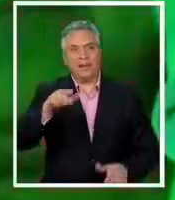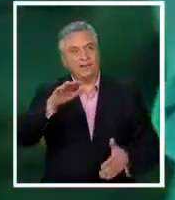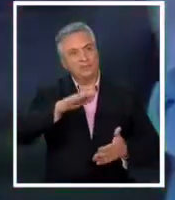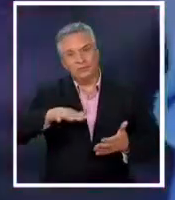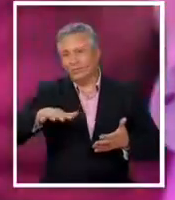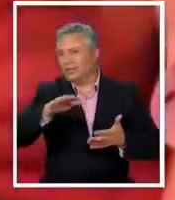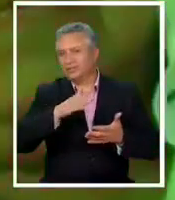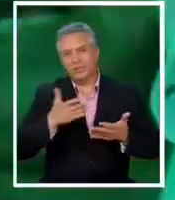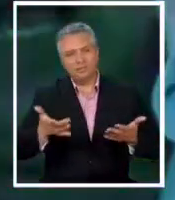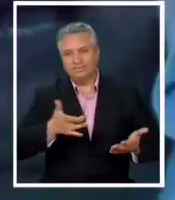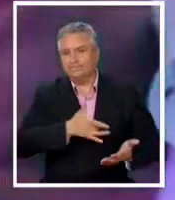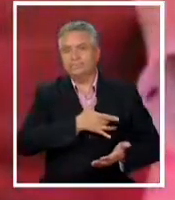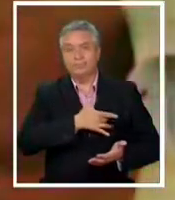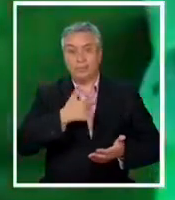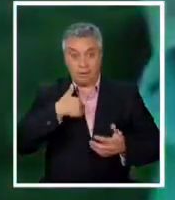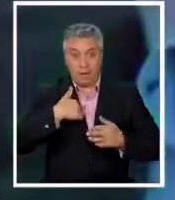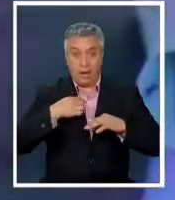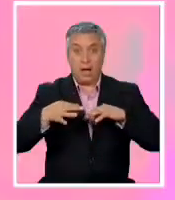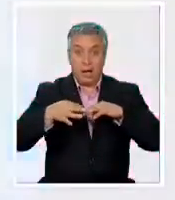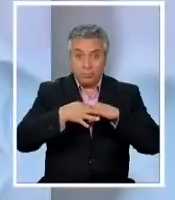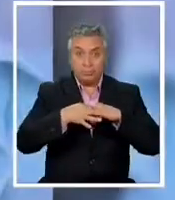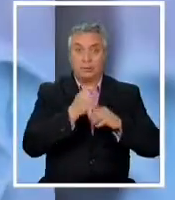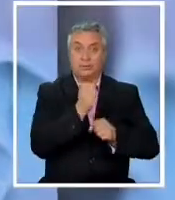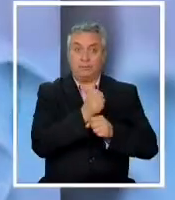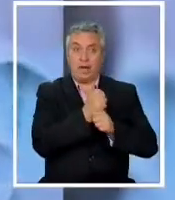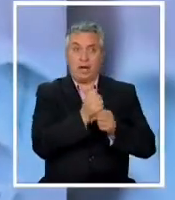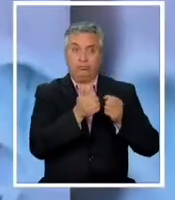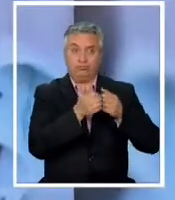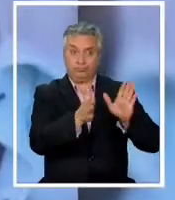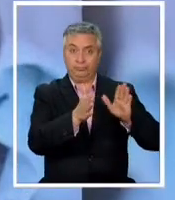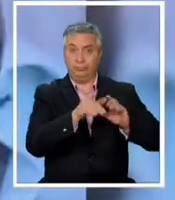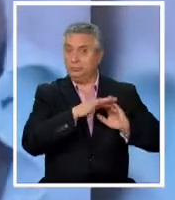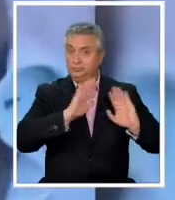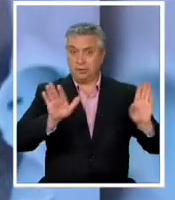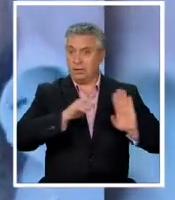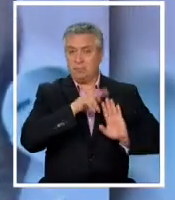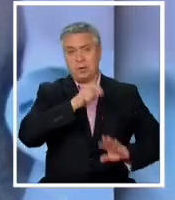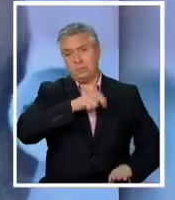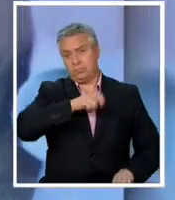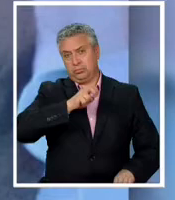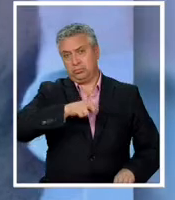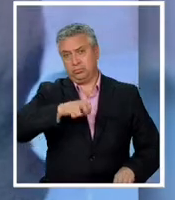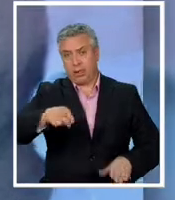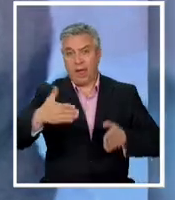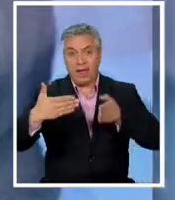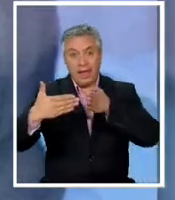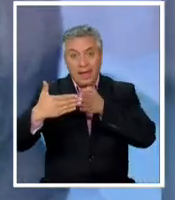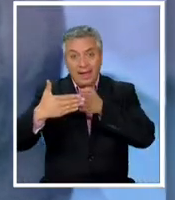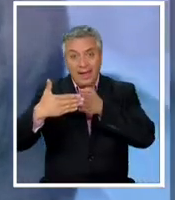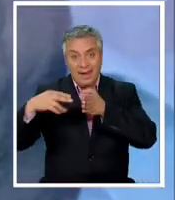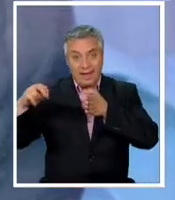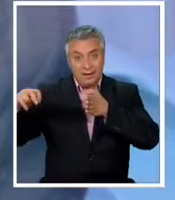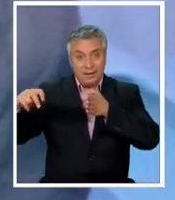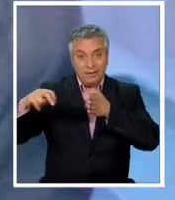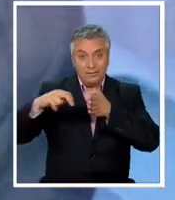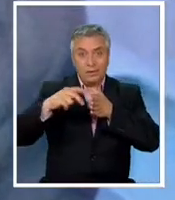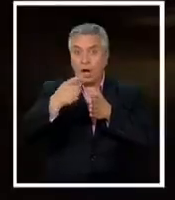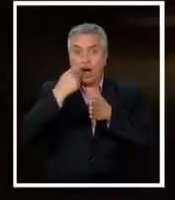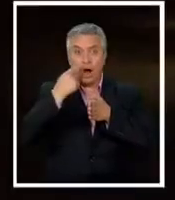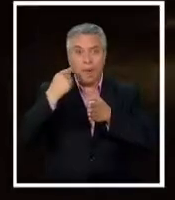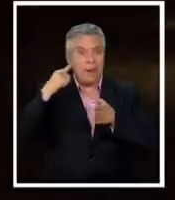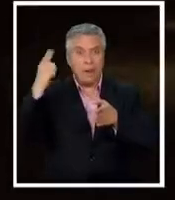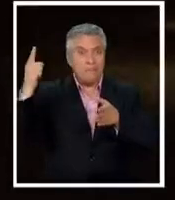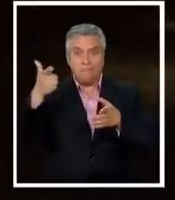porque mi señora salió del trabajo, venía caminando, y al llegar aquí a la esquina unos tipos se ponen a